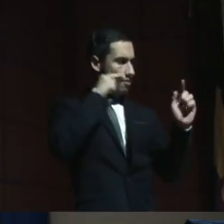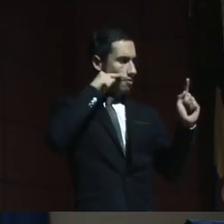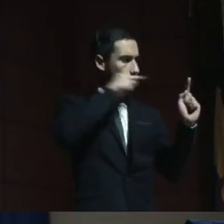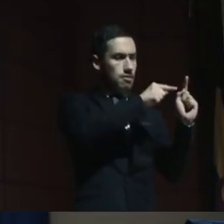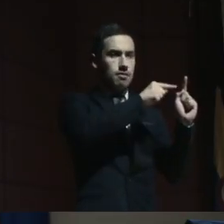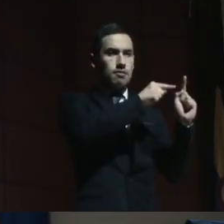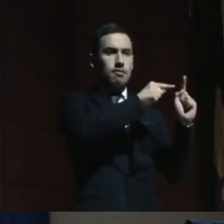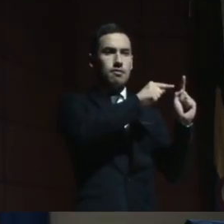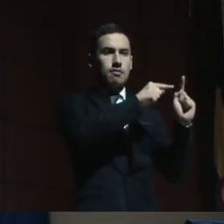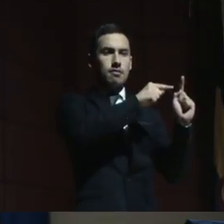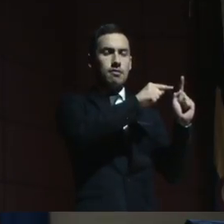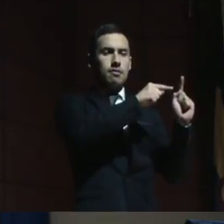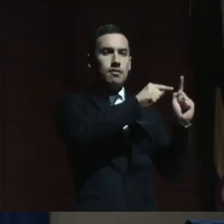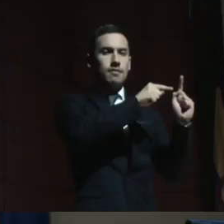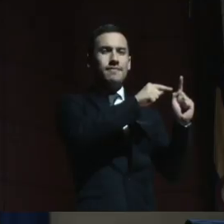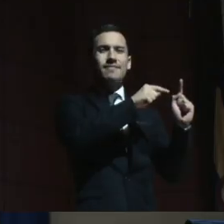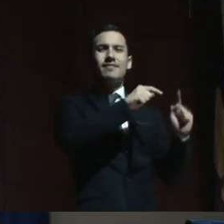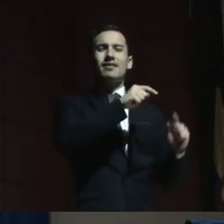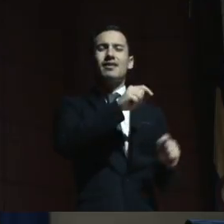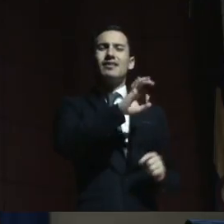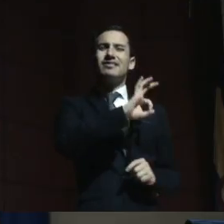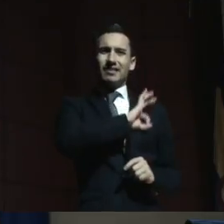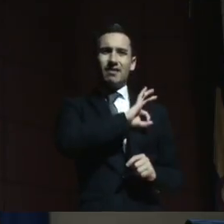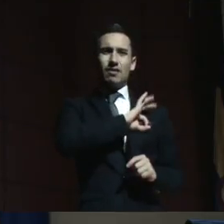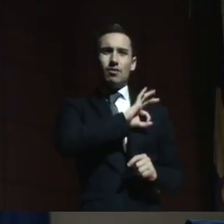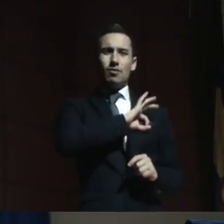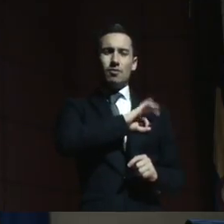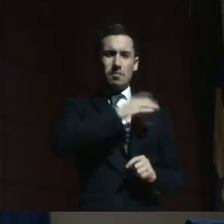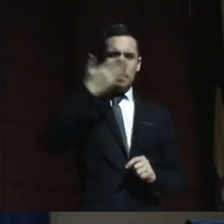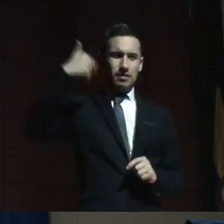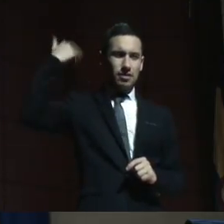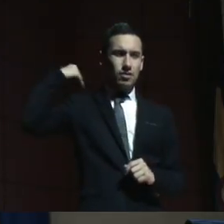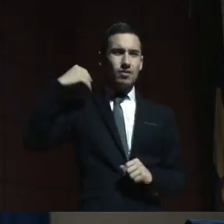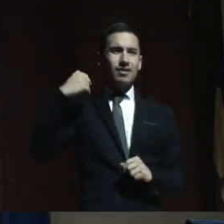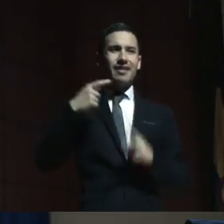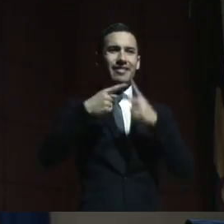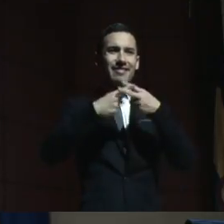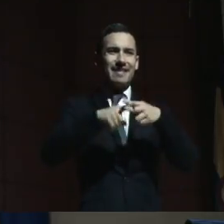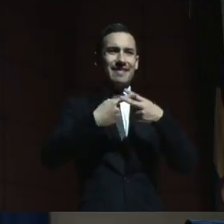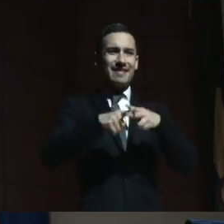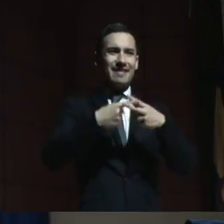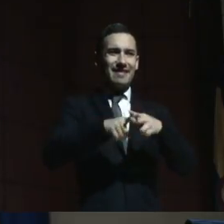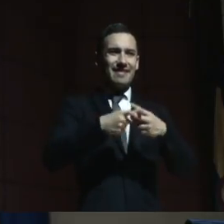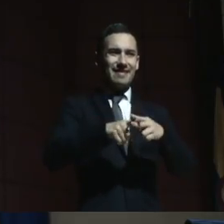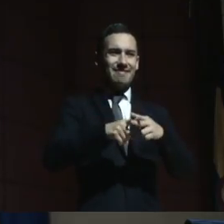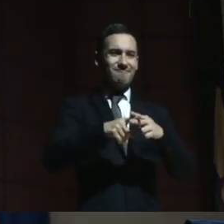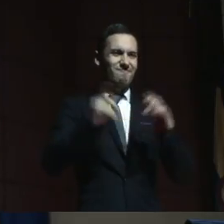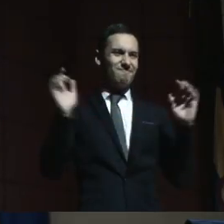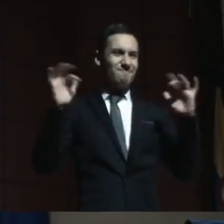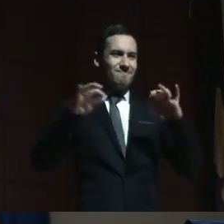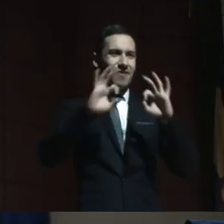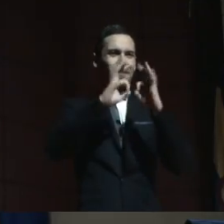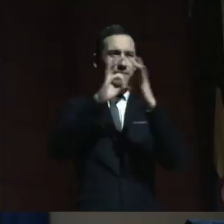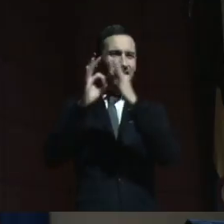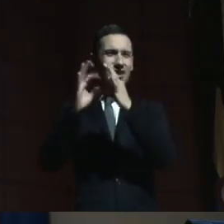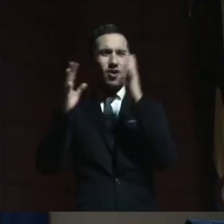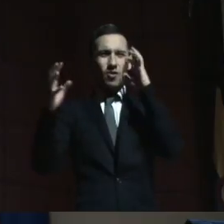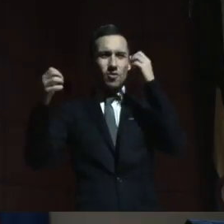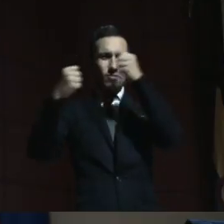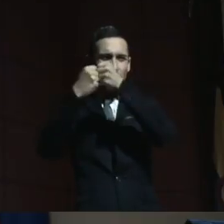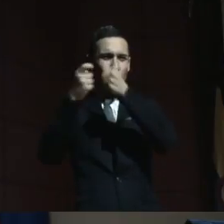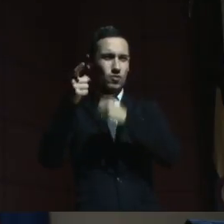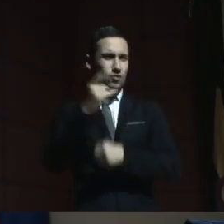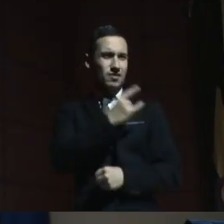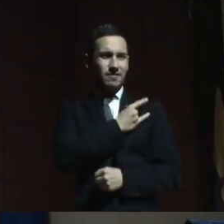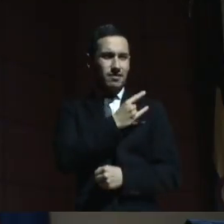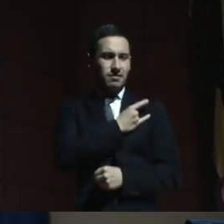el otro día, el sábado pasado tuvimos un taller con familias con un convenio que hicimos con una